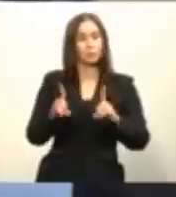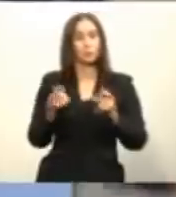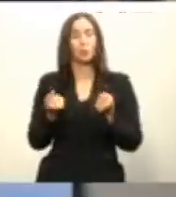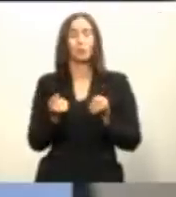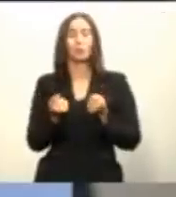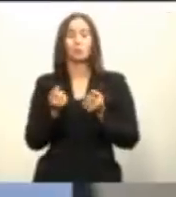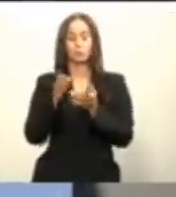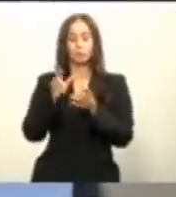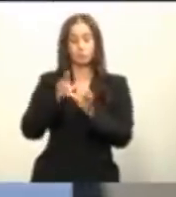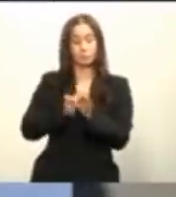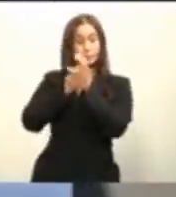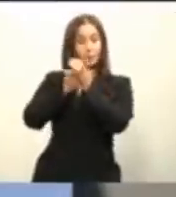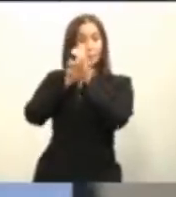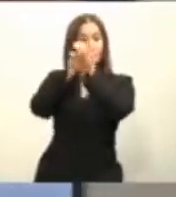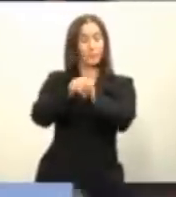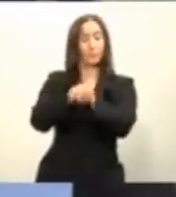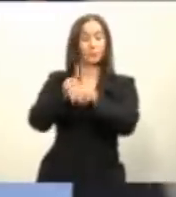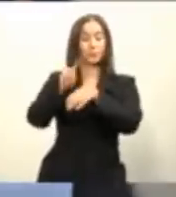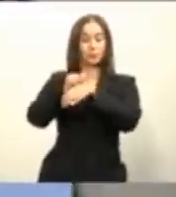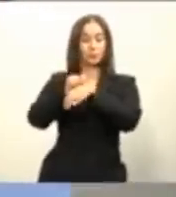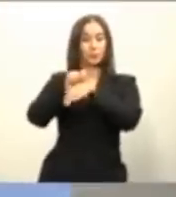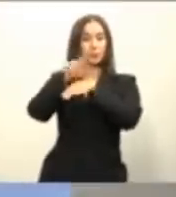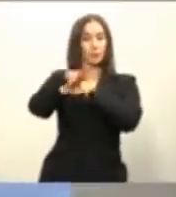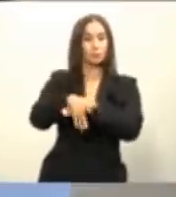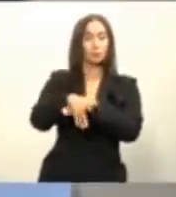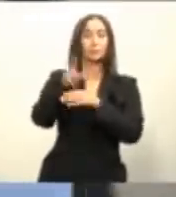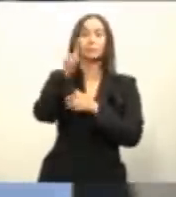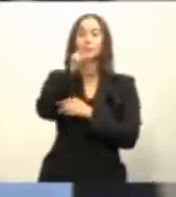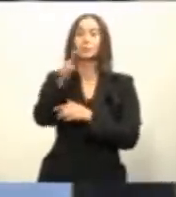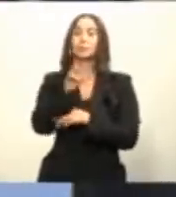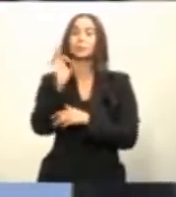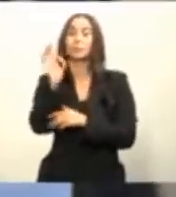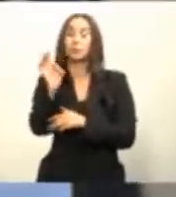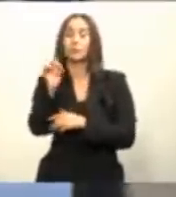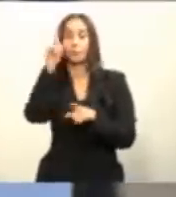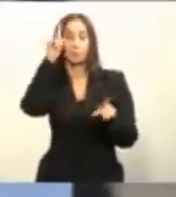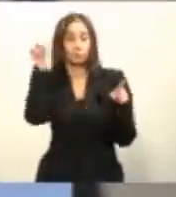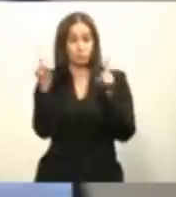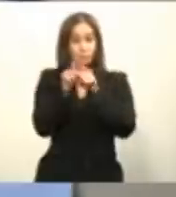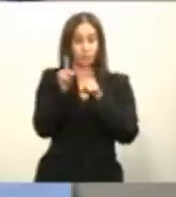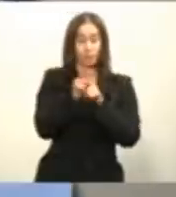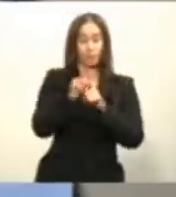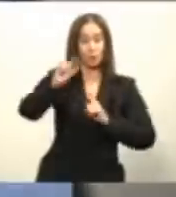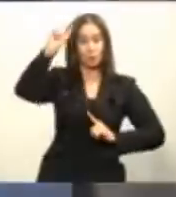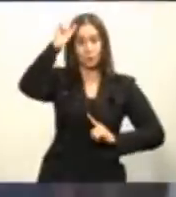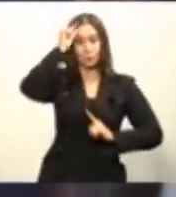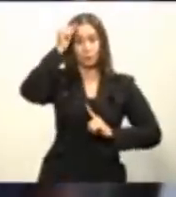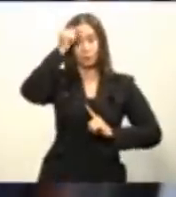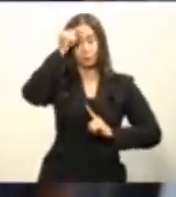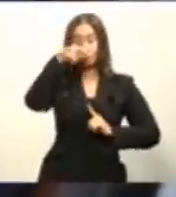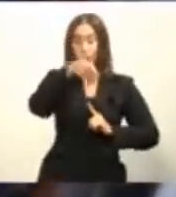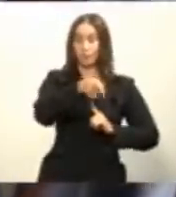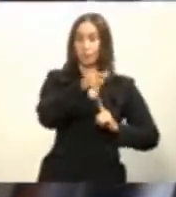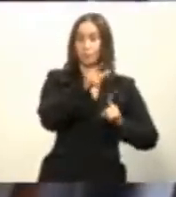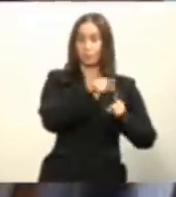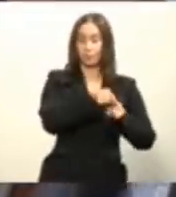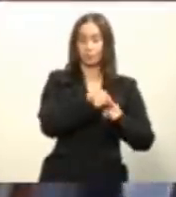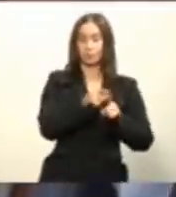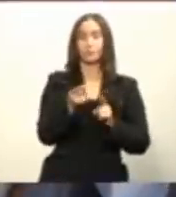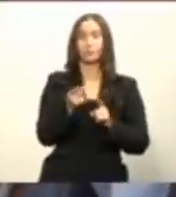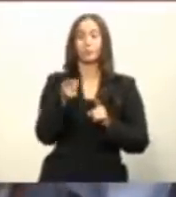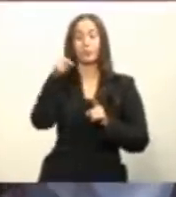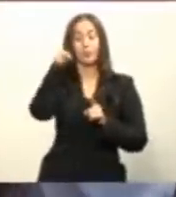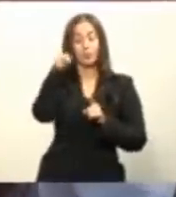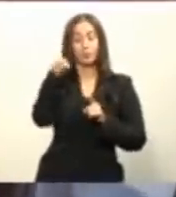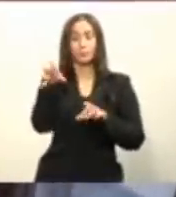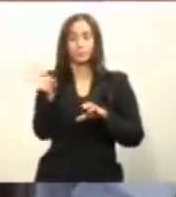transporte turismo zona franca mediante alianzas del sector y el estado en proyectos especiales o para ser insertado dentro los